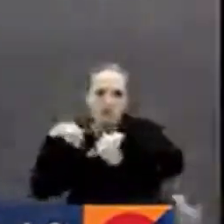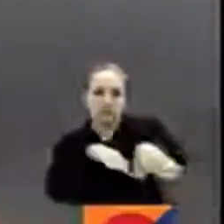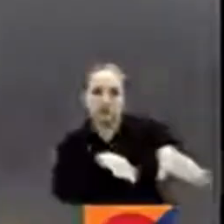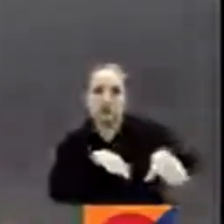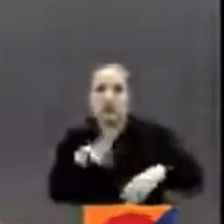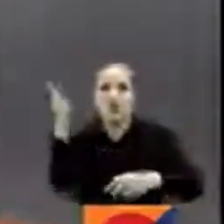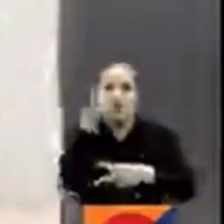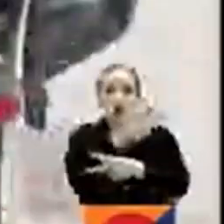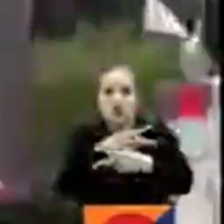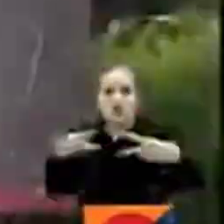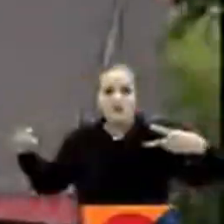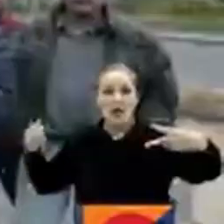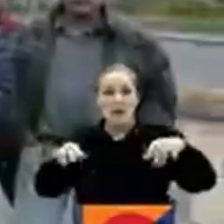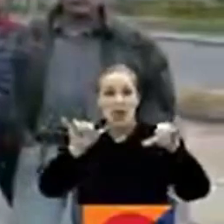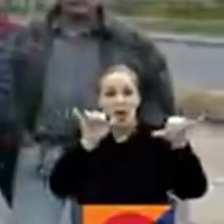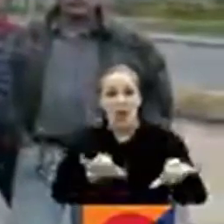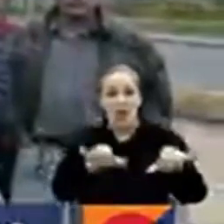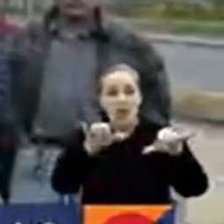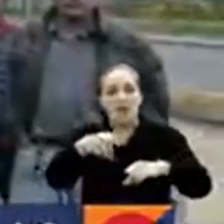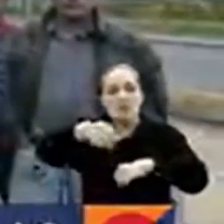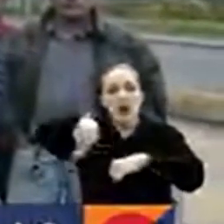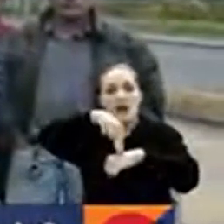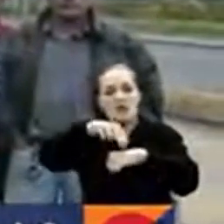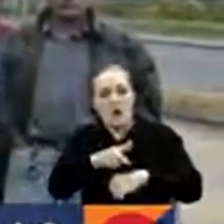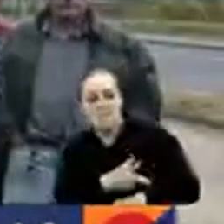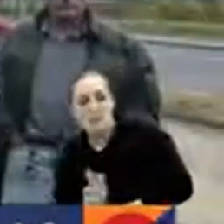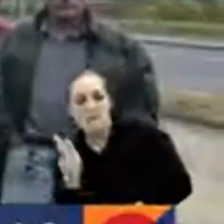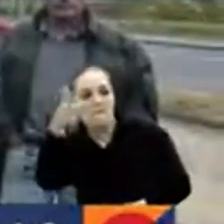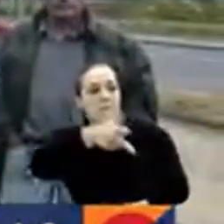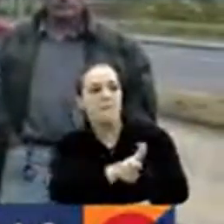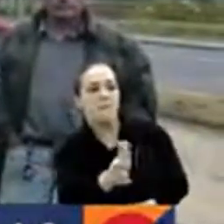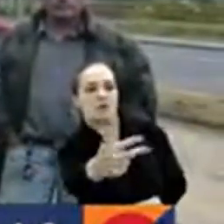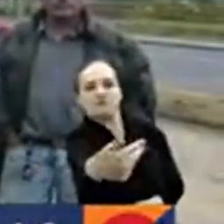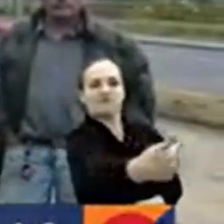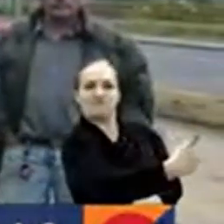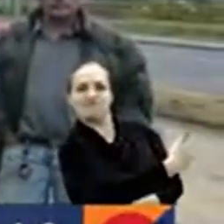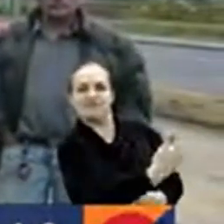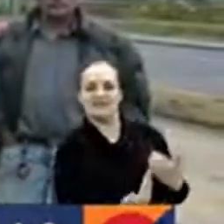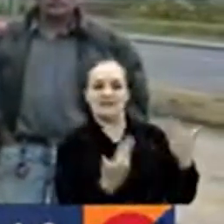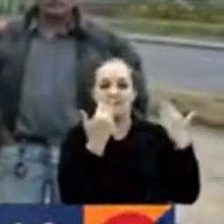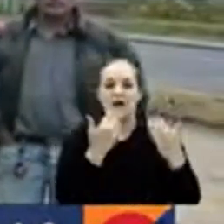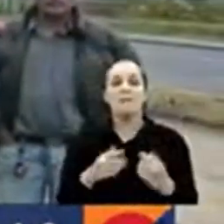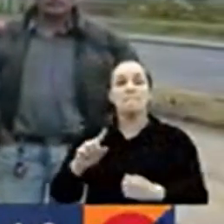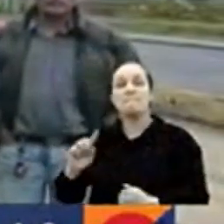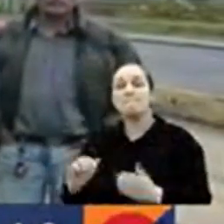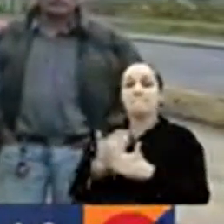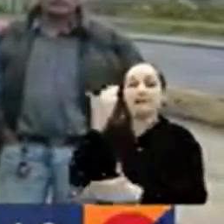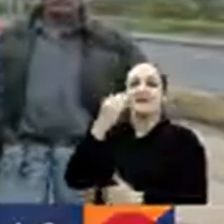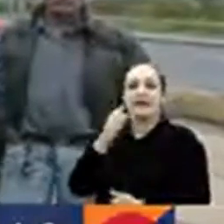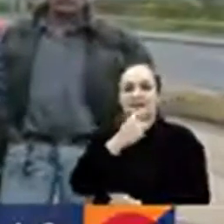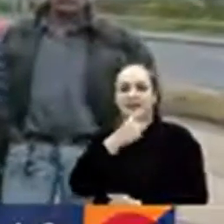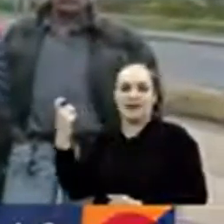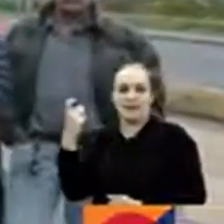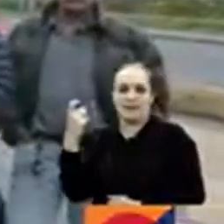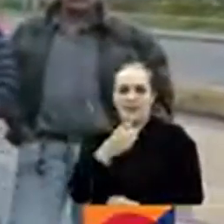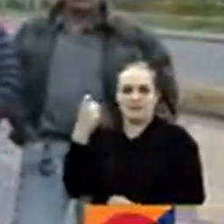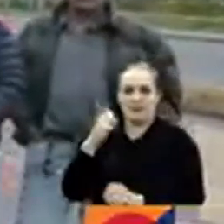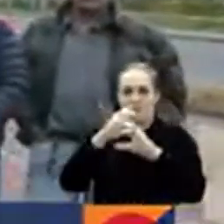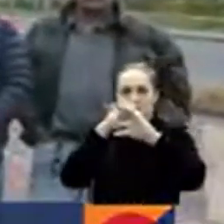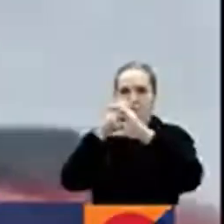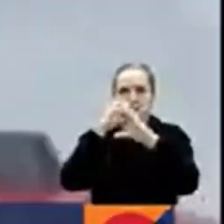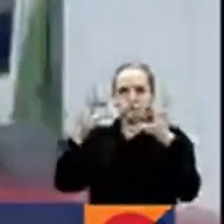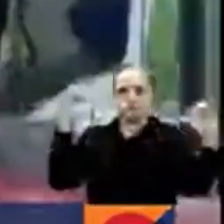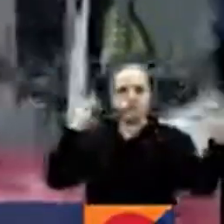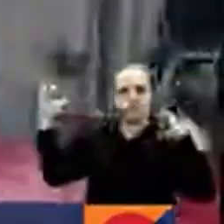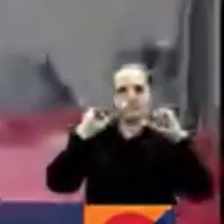llevan dos semanas represadas en Nariño. Vamos a hacer la primera avanzada de 100 tractomulas después de haber llegado en un acuerdo